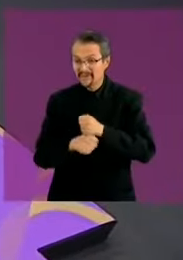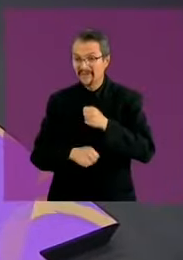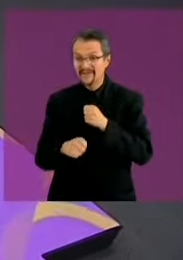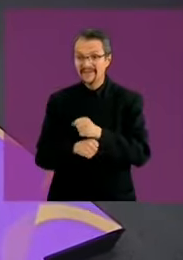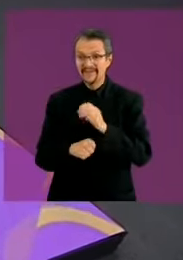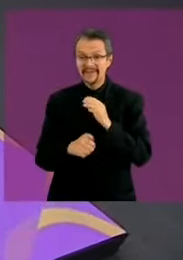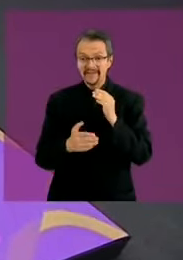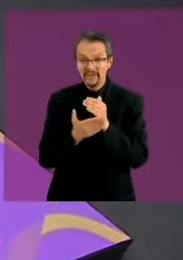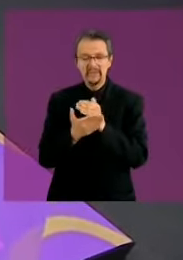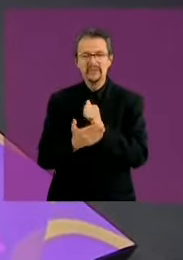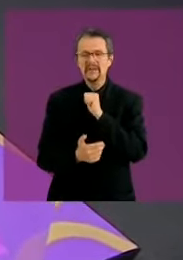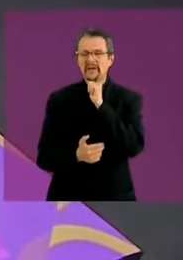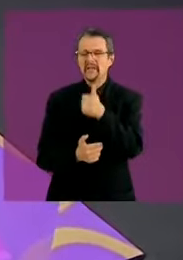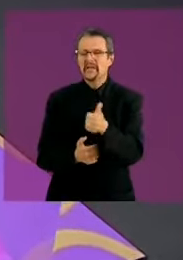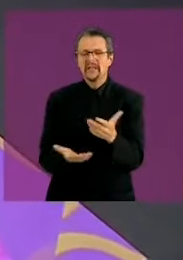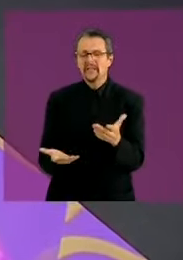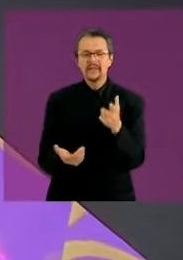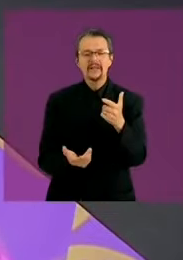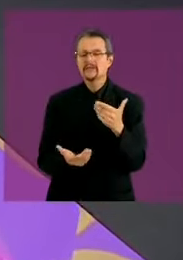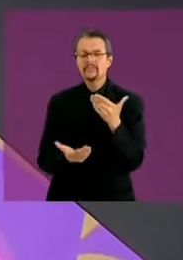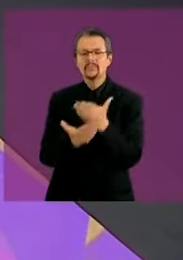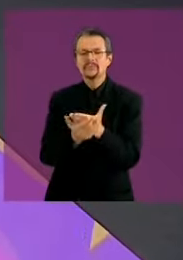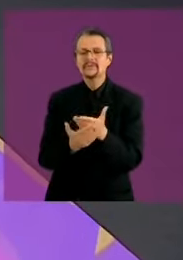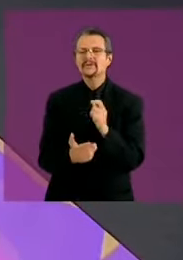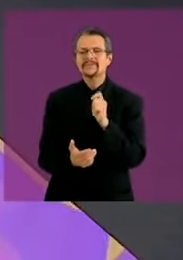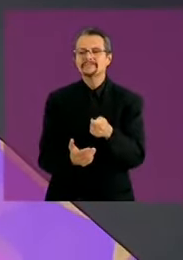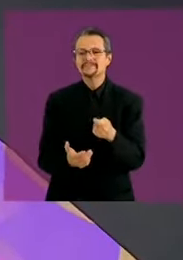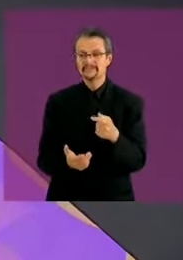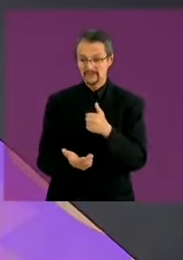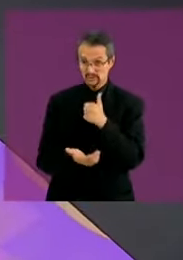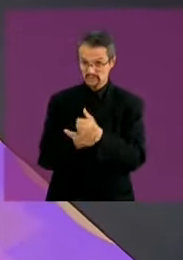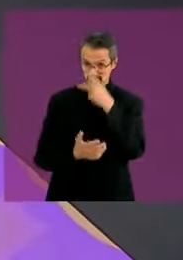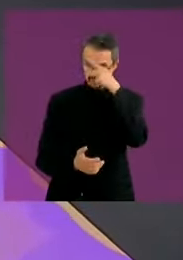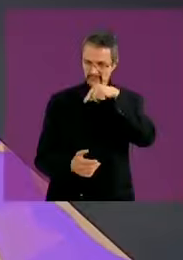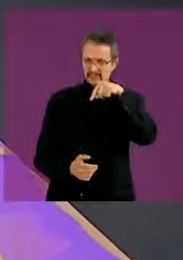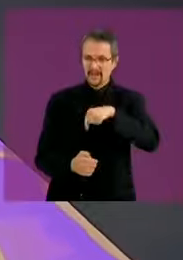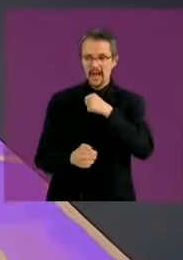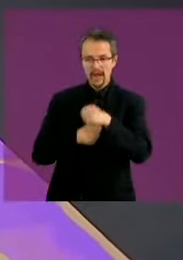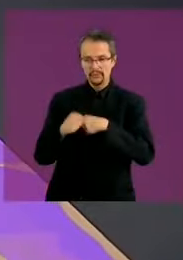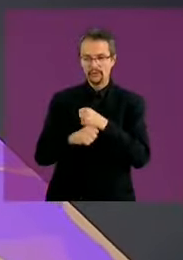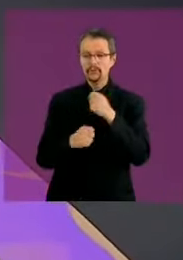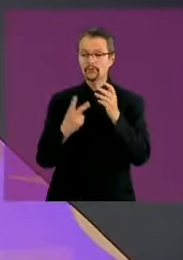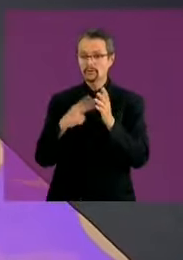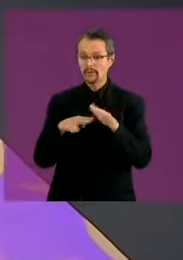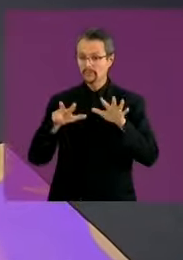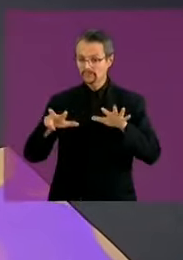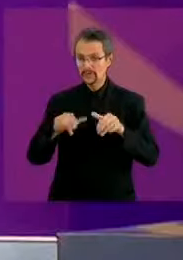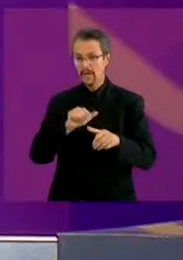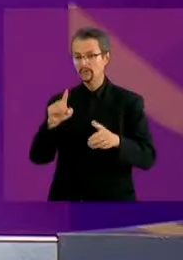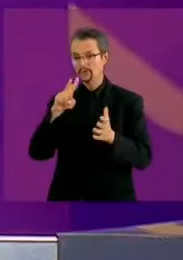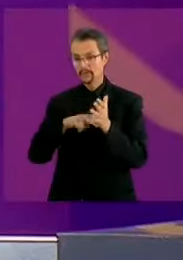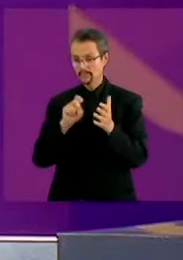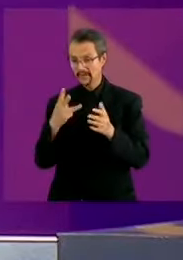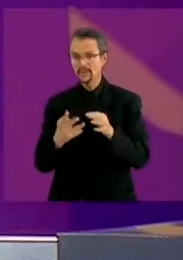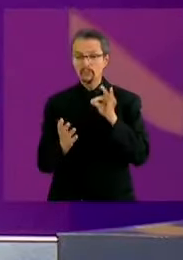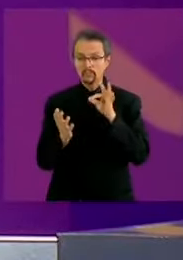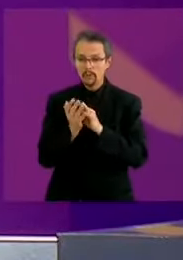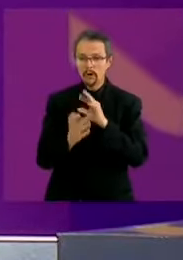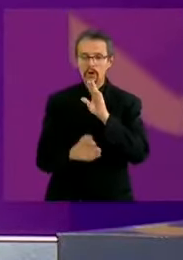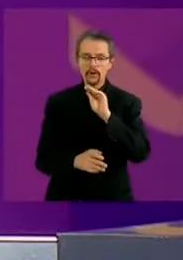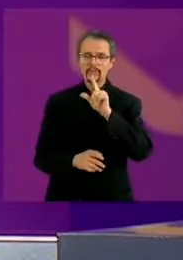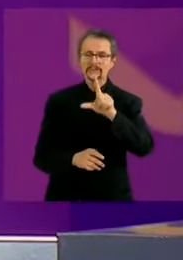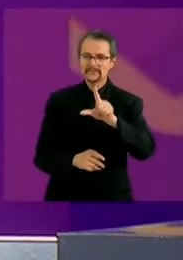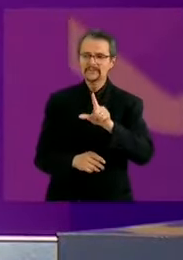Primero, me parece que la tasa de feminicidios en la Ciudad de México del 2018 al 2023 subió de .97 por cada 100.000